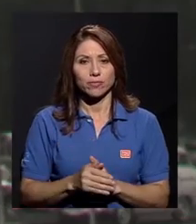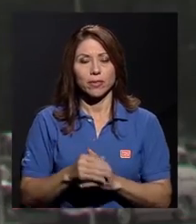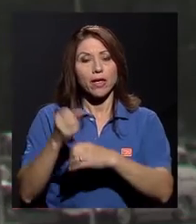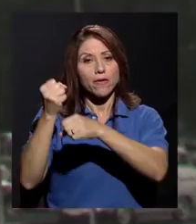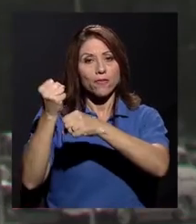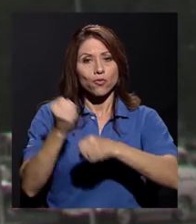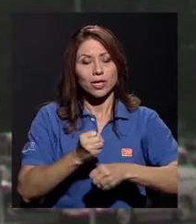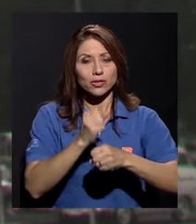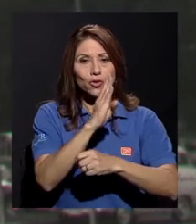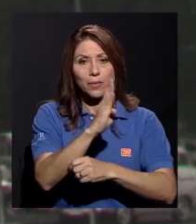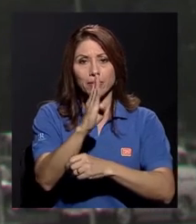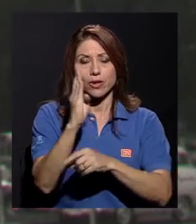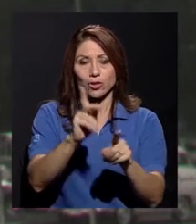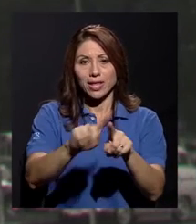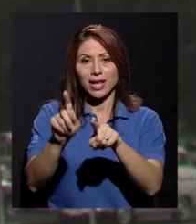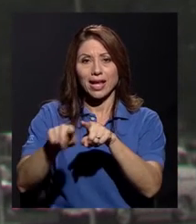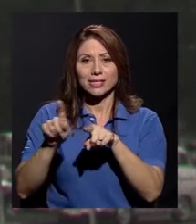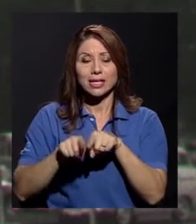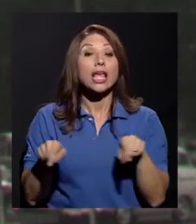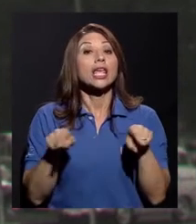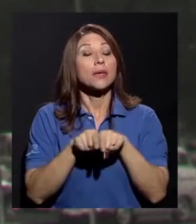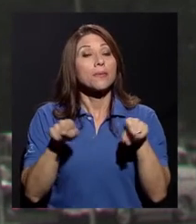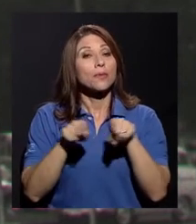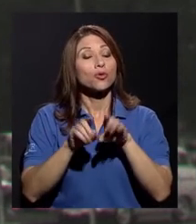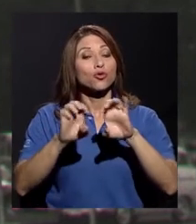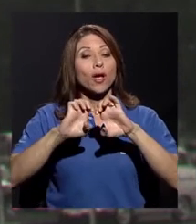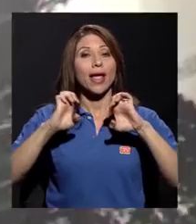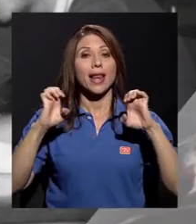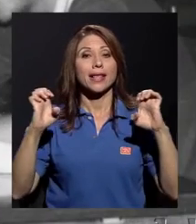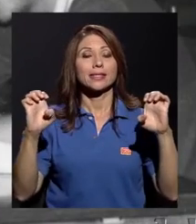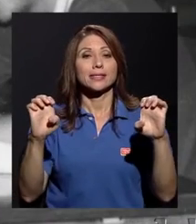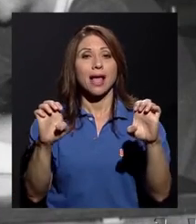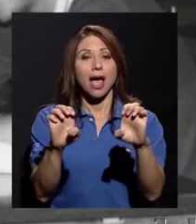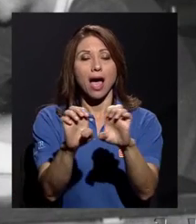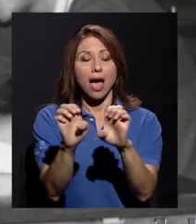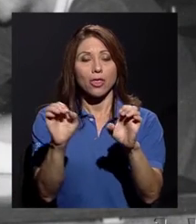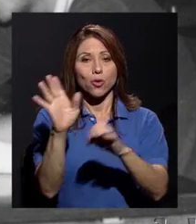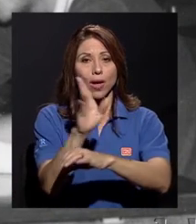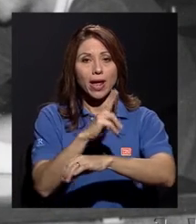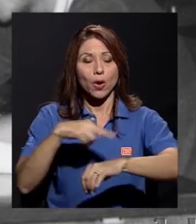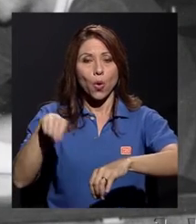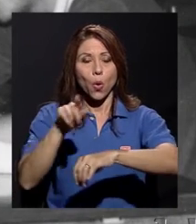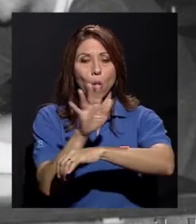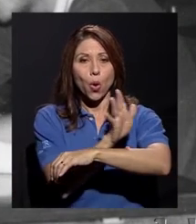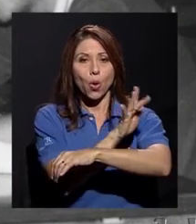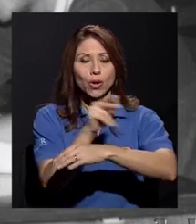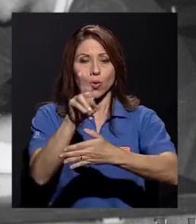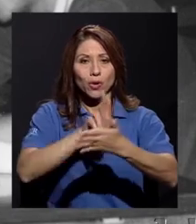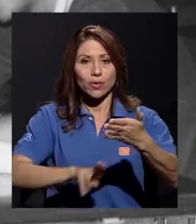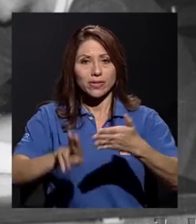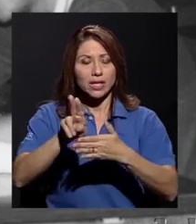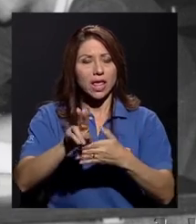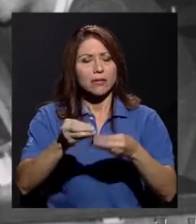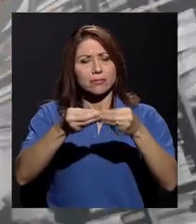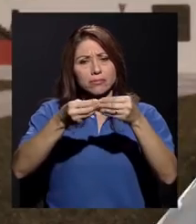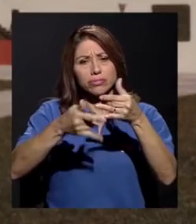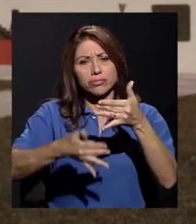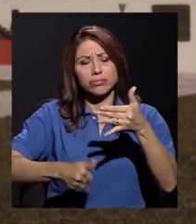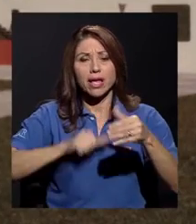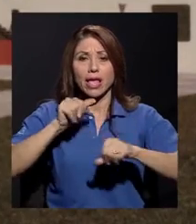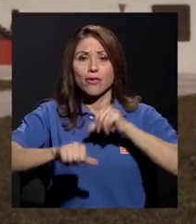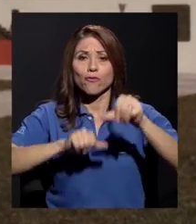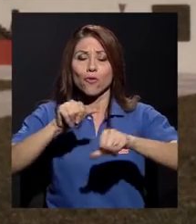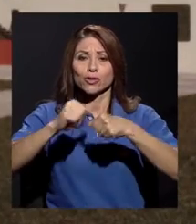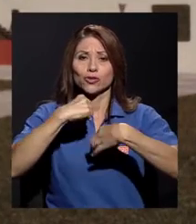bibliotecas, incluso del estadio ecológico de la universidad, son tantos los esfuerzos que ha desarrollado la U